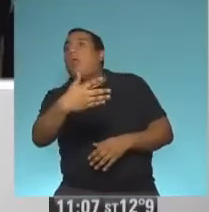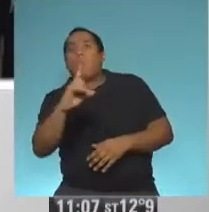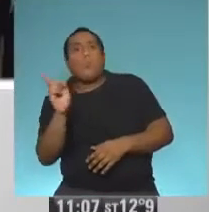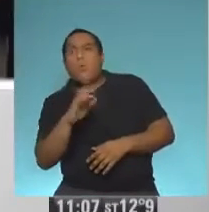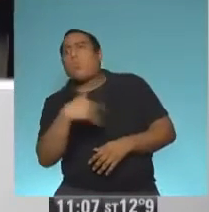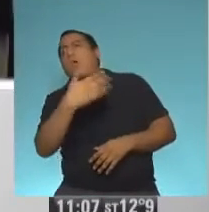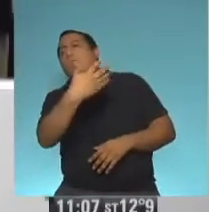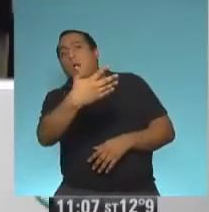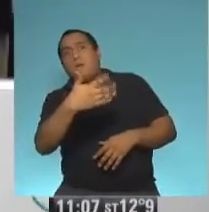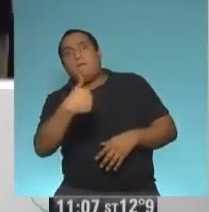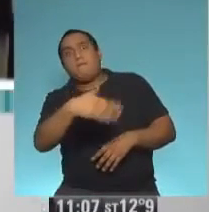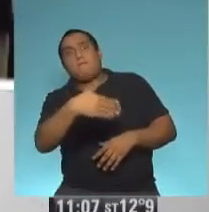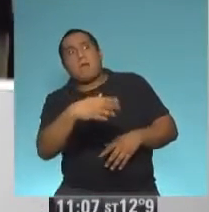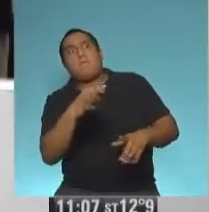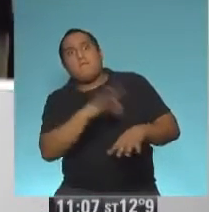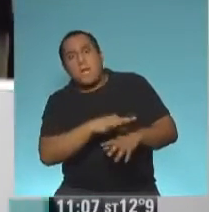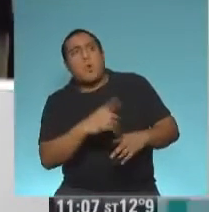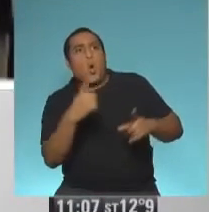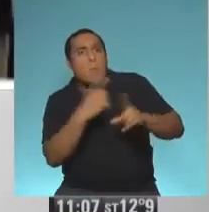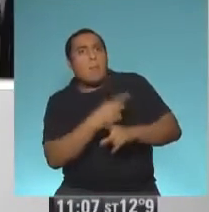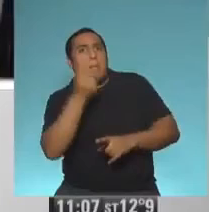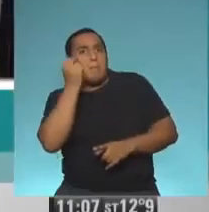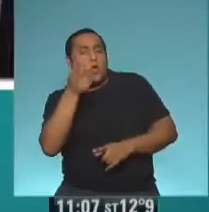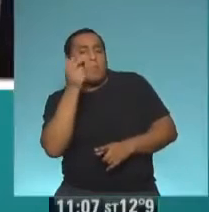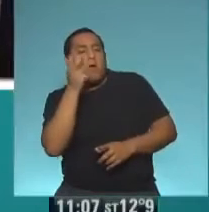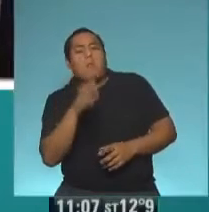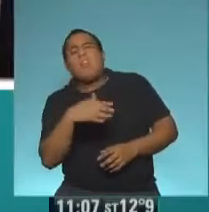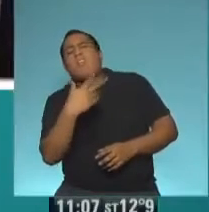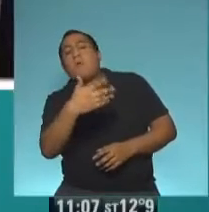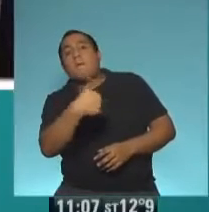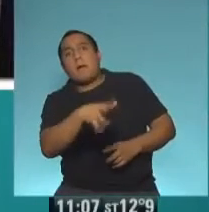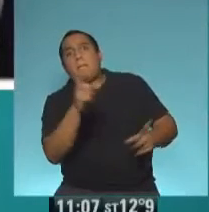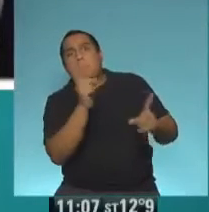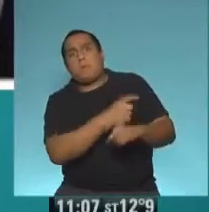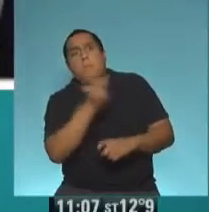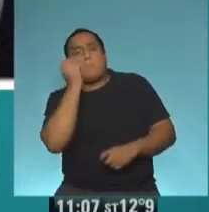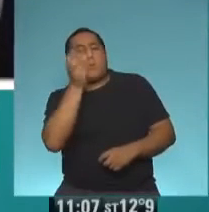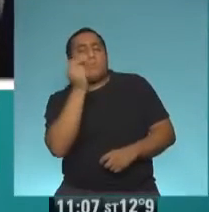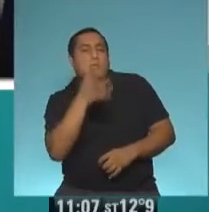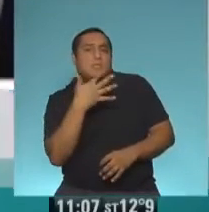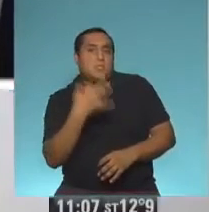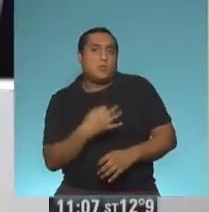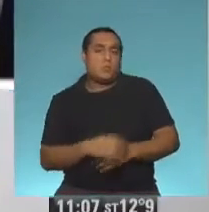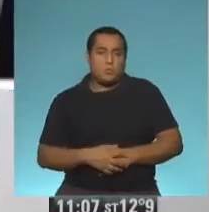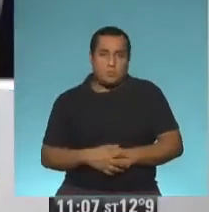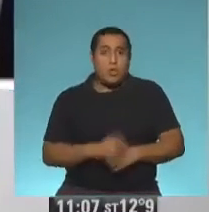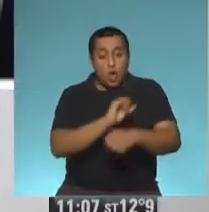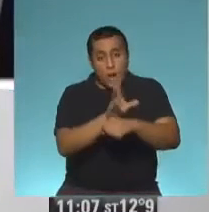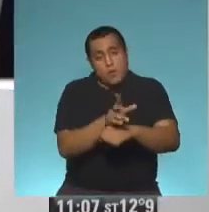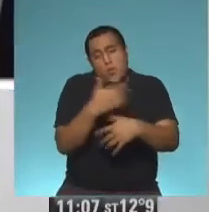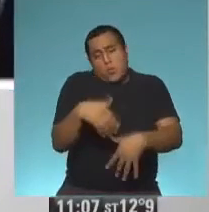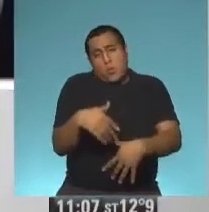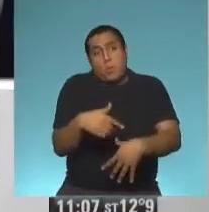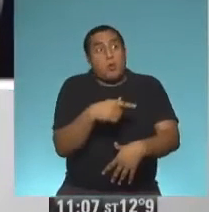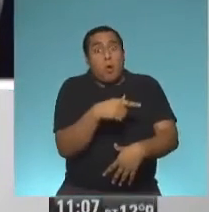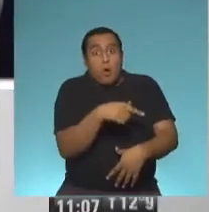el daño colateral de atrasarlo va a terminar siendo mucho más alto que el propio coronavirus. Y esto es lo que acaba de